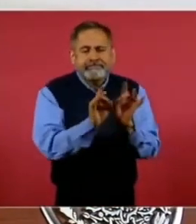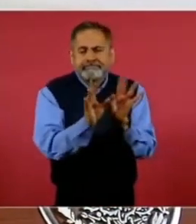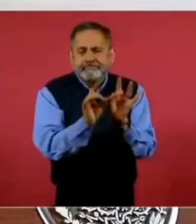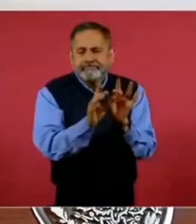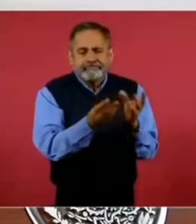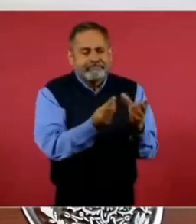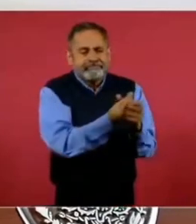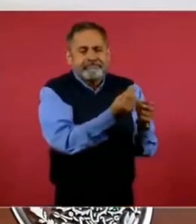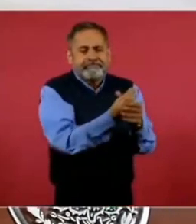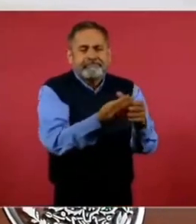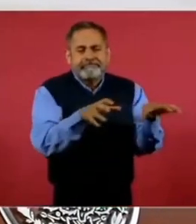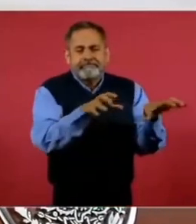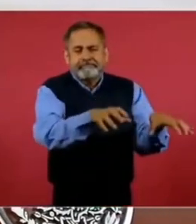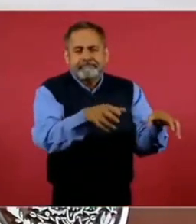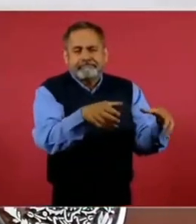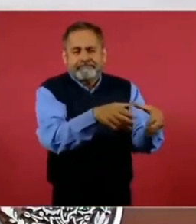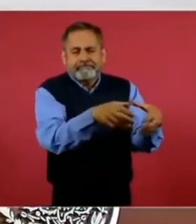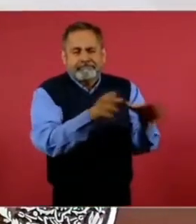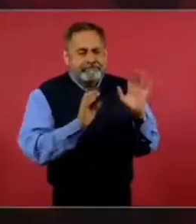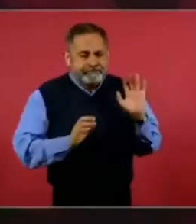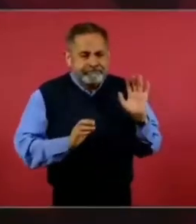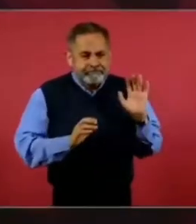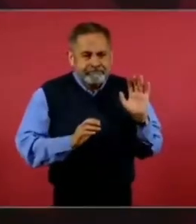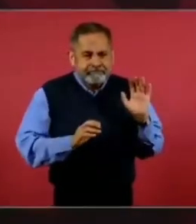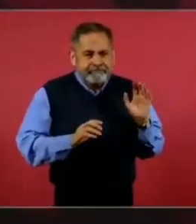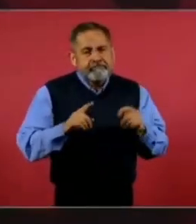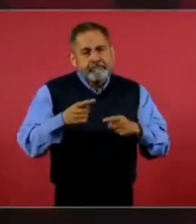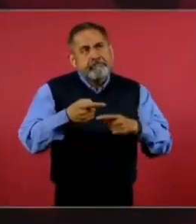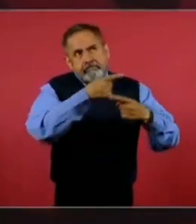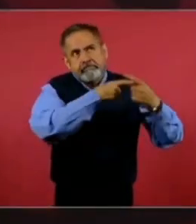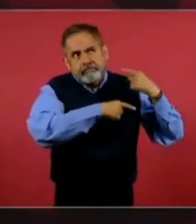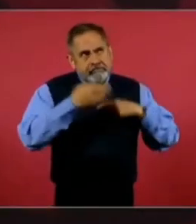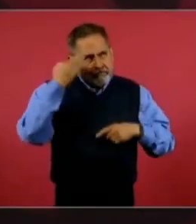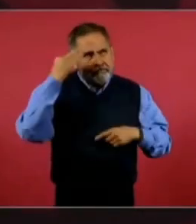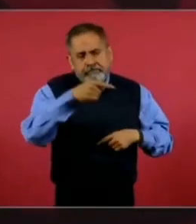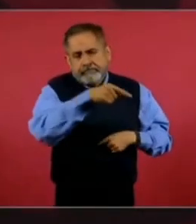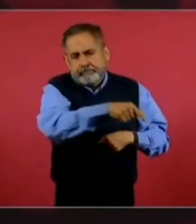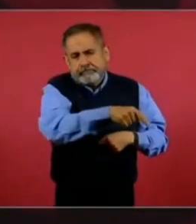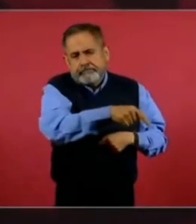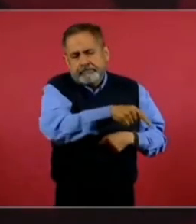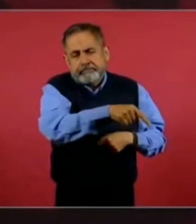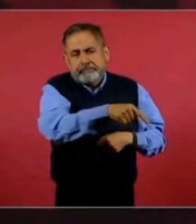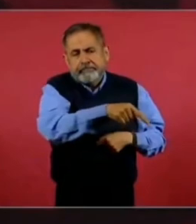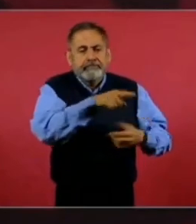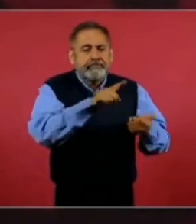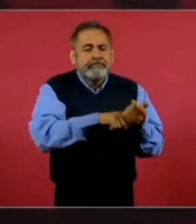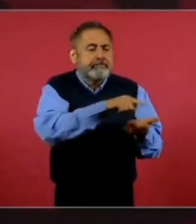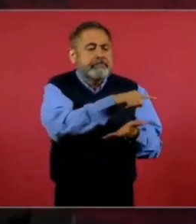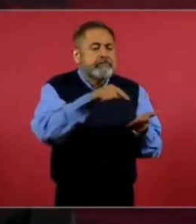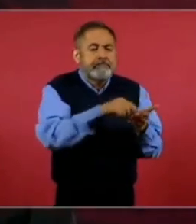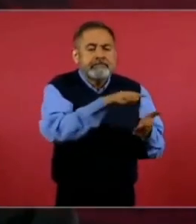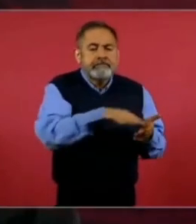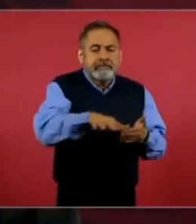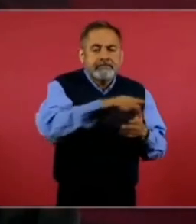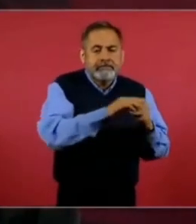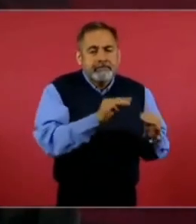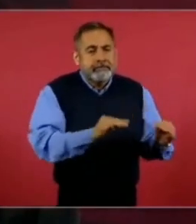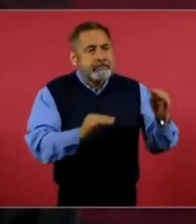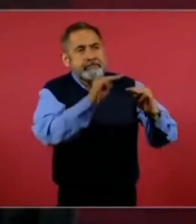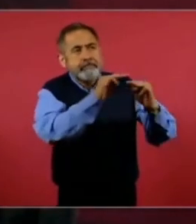generando desde hace algún tiempo en la sierra